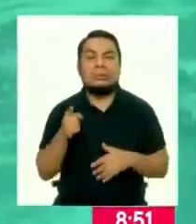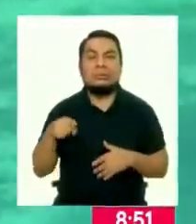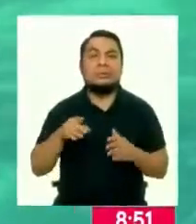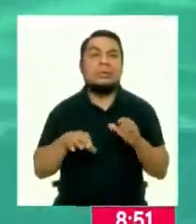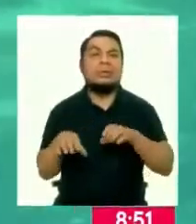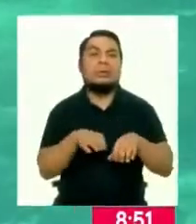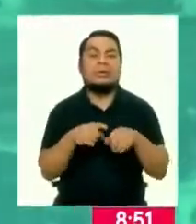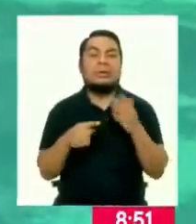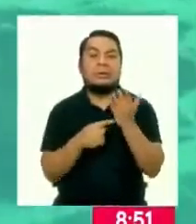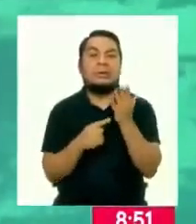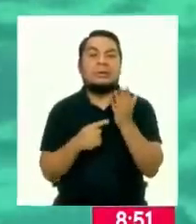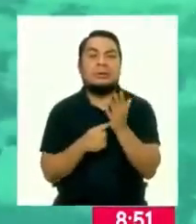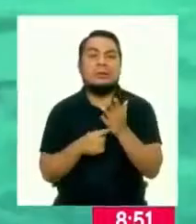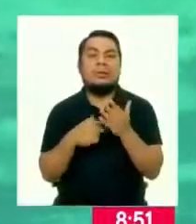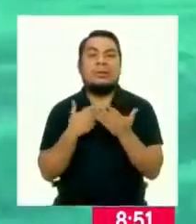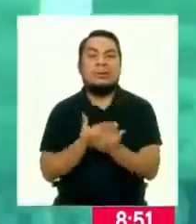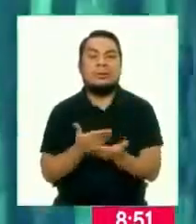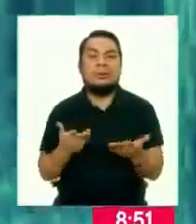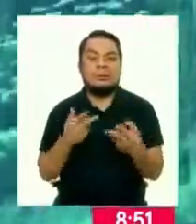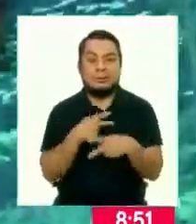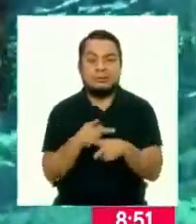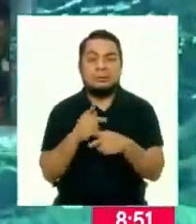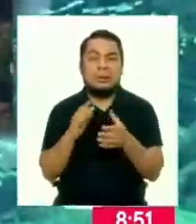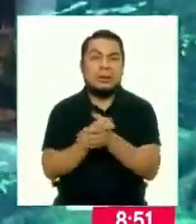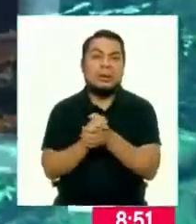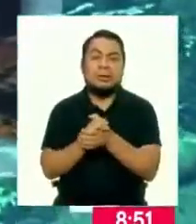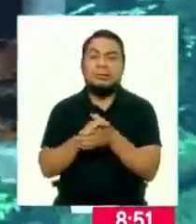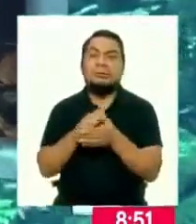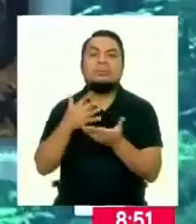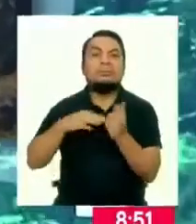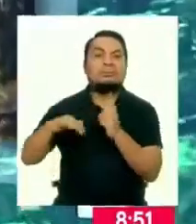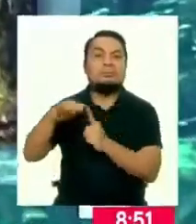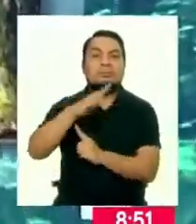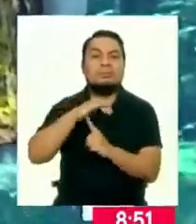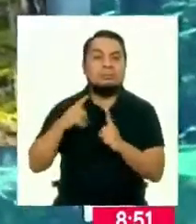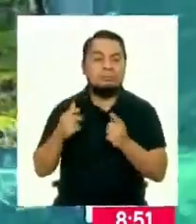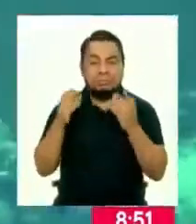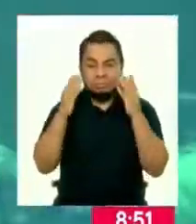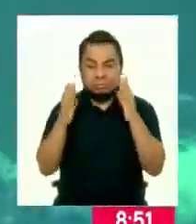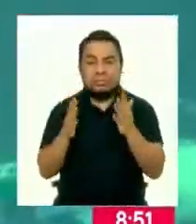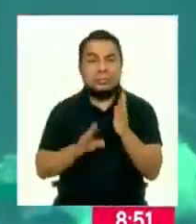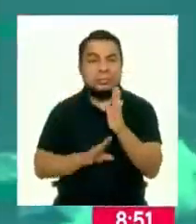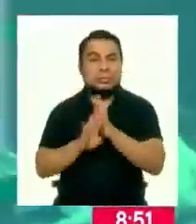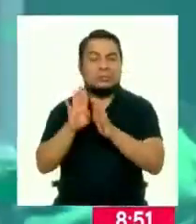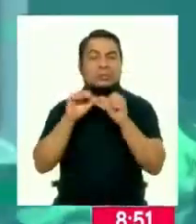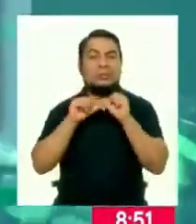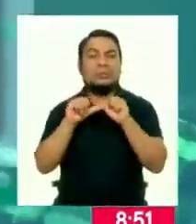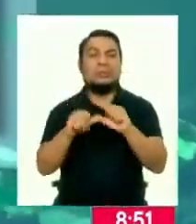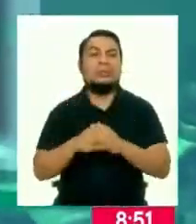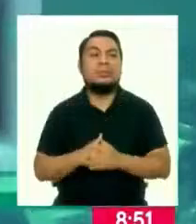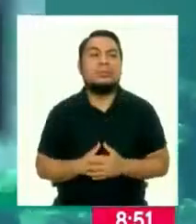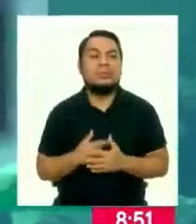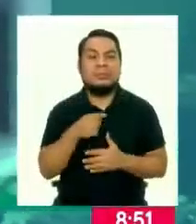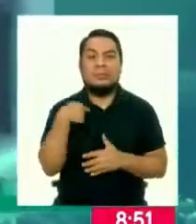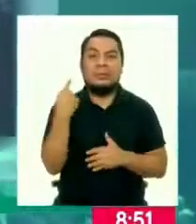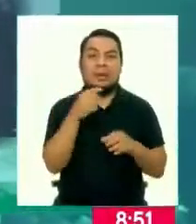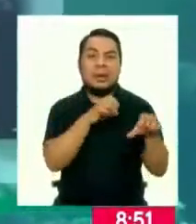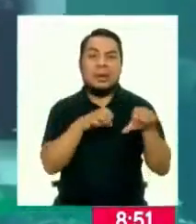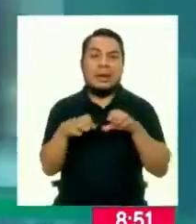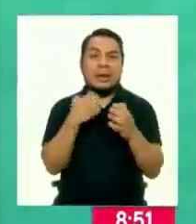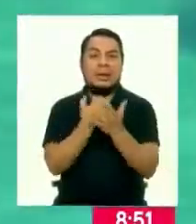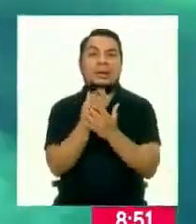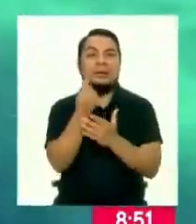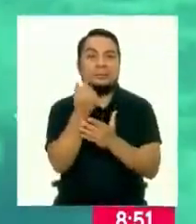desarrollar tecnologías o productos que sean amigables con el medio ambiente, que estén orientados hacia el desarrollo sostenible de nuestras actividades